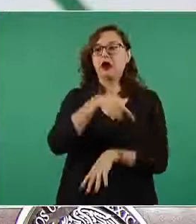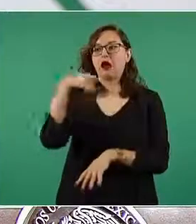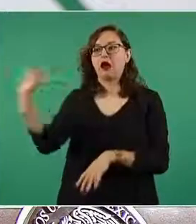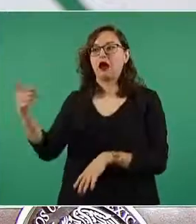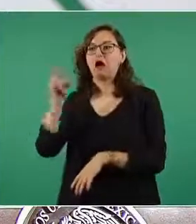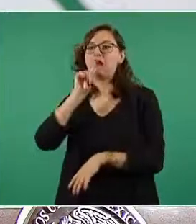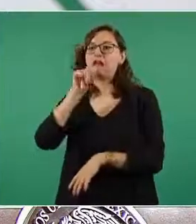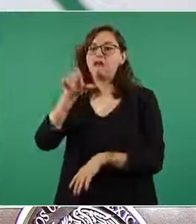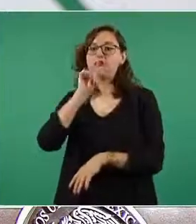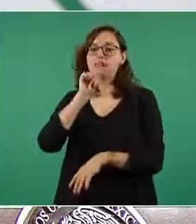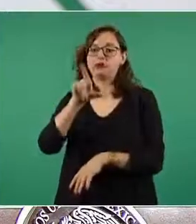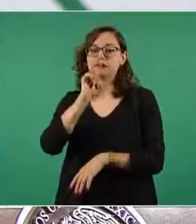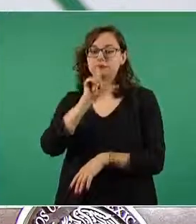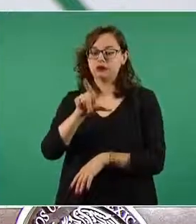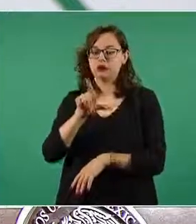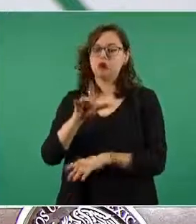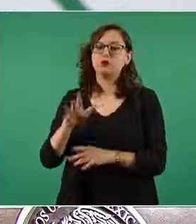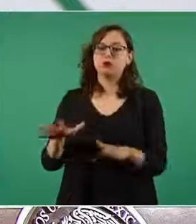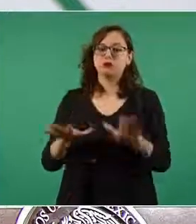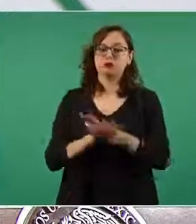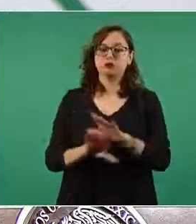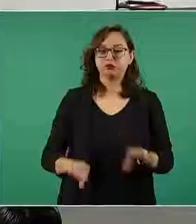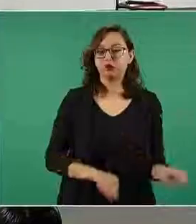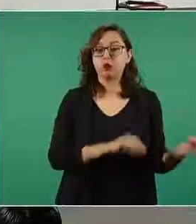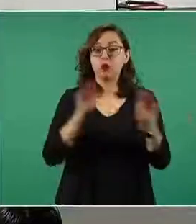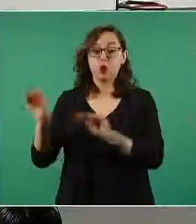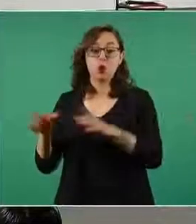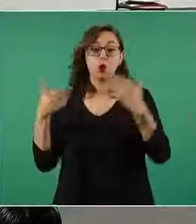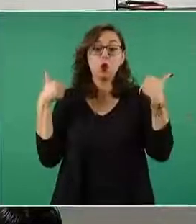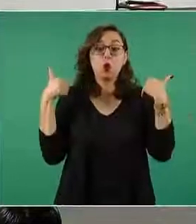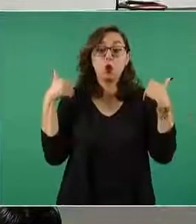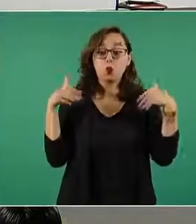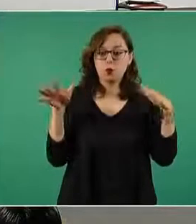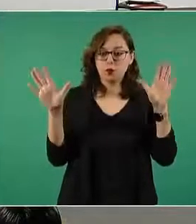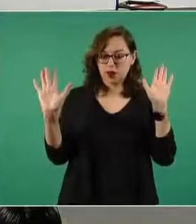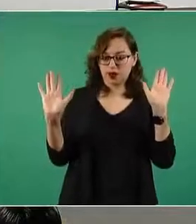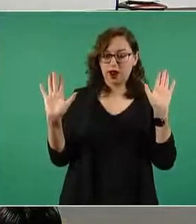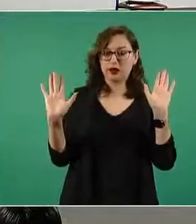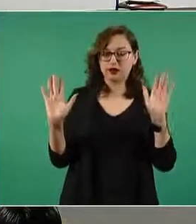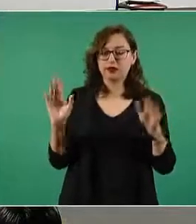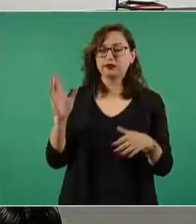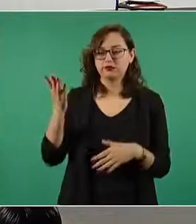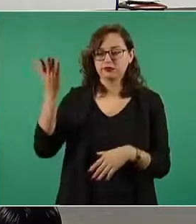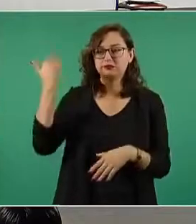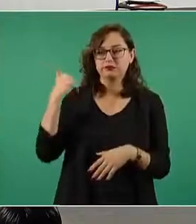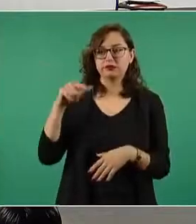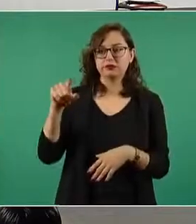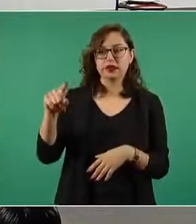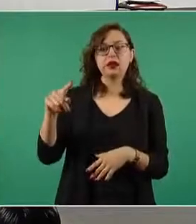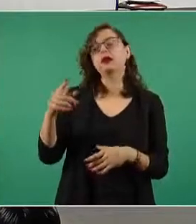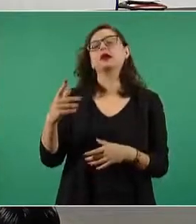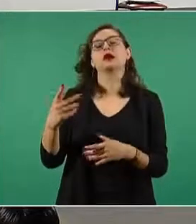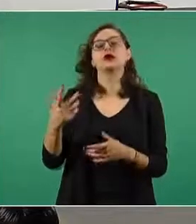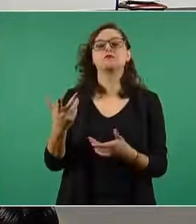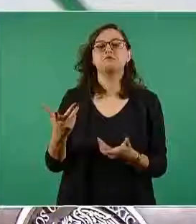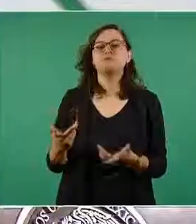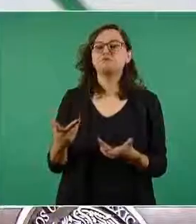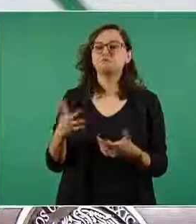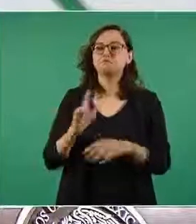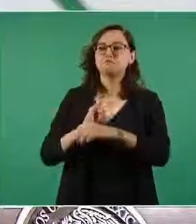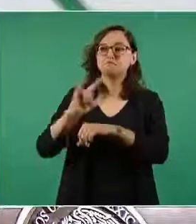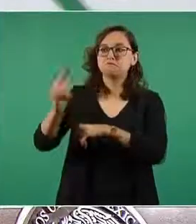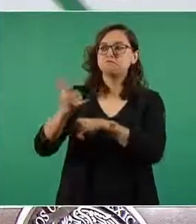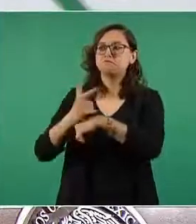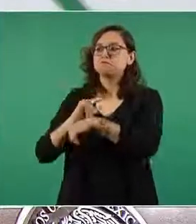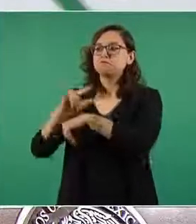Jalisco por tener las condiciones de la pista y de instalaciones para poder desarrollar los